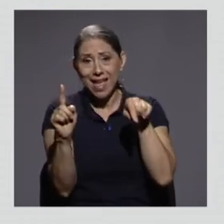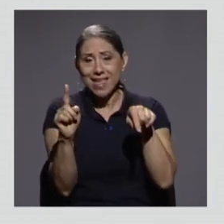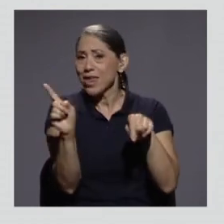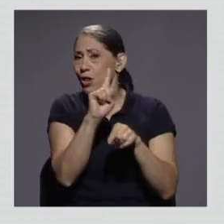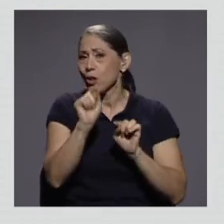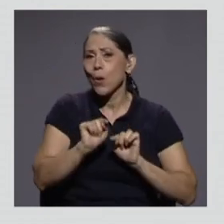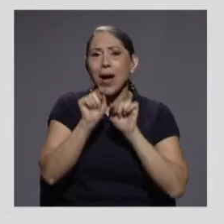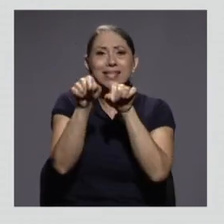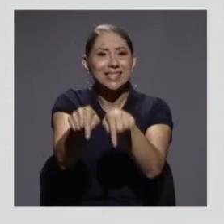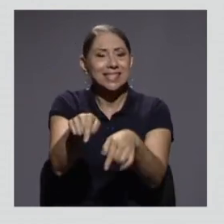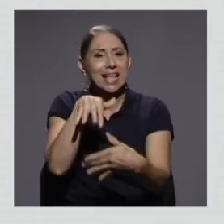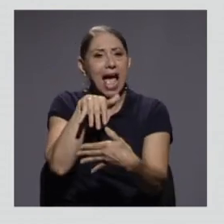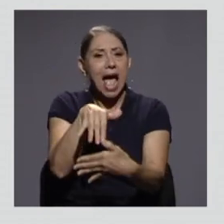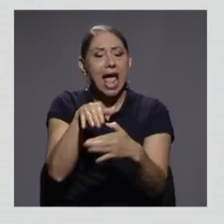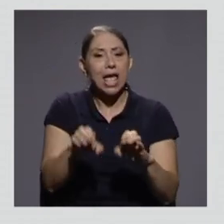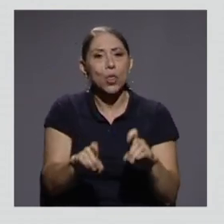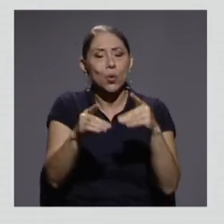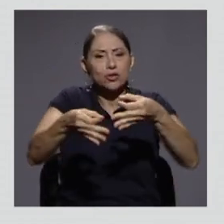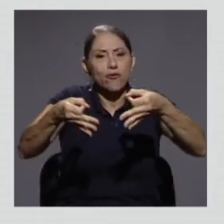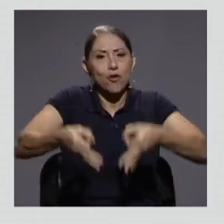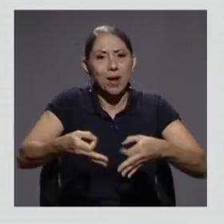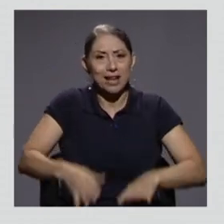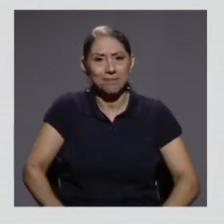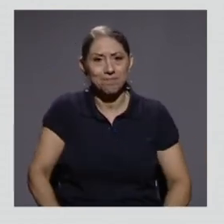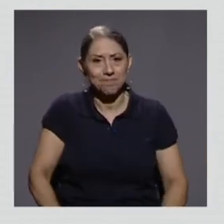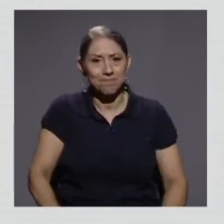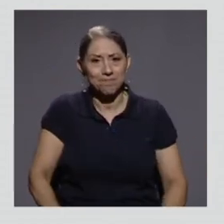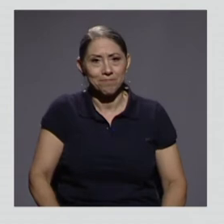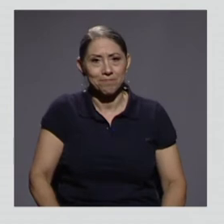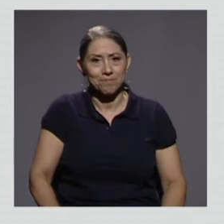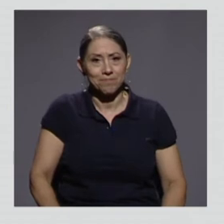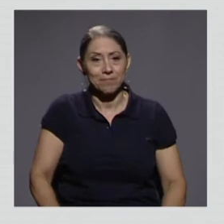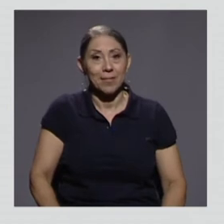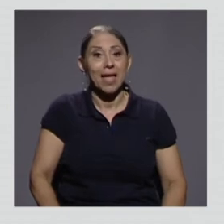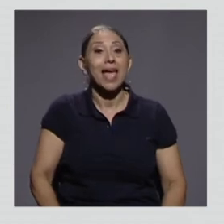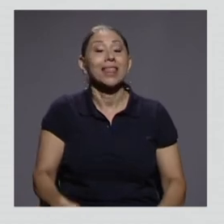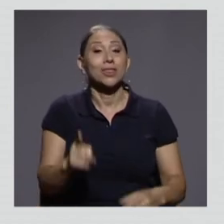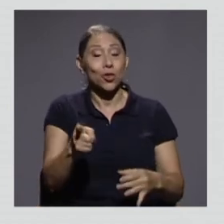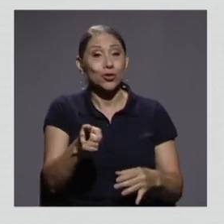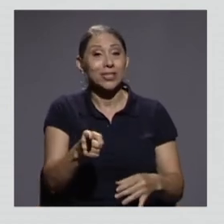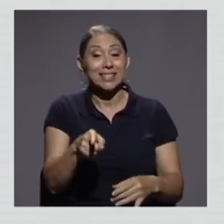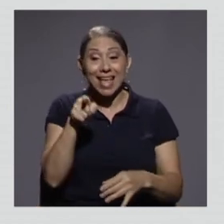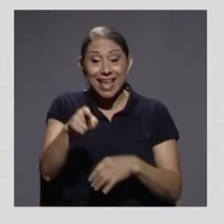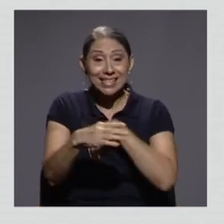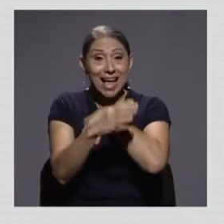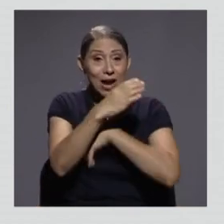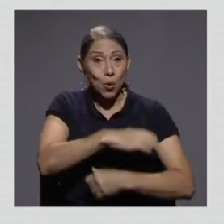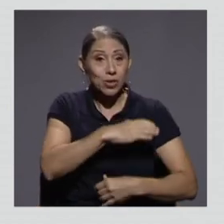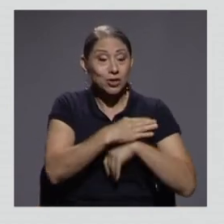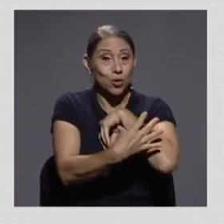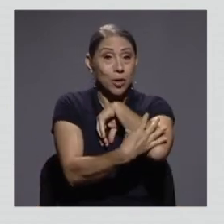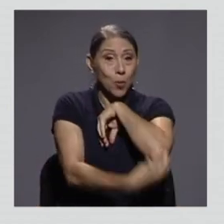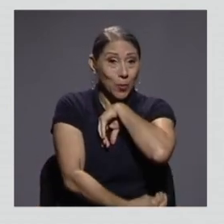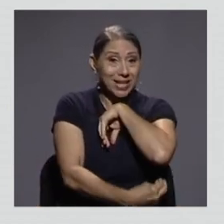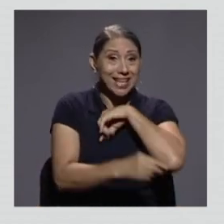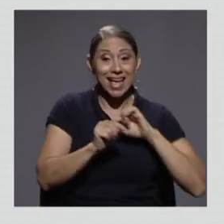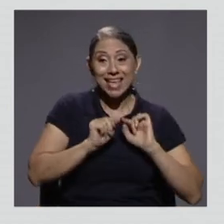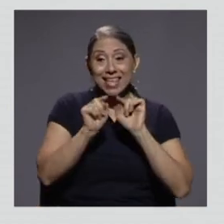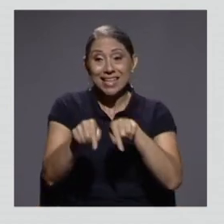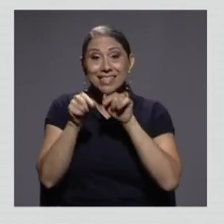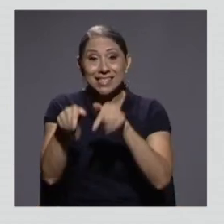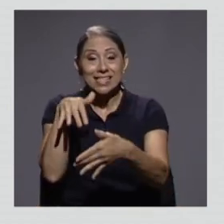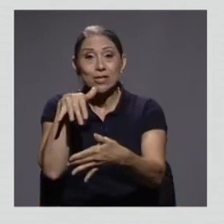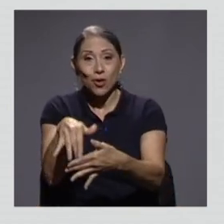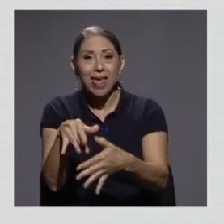hay una relación entre la asistencia y esa condición de pobreza. Habíamos dicho